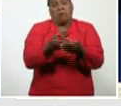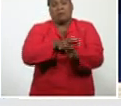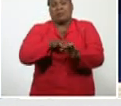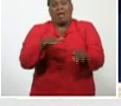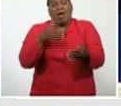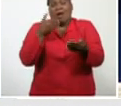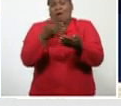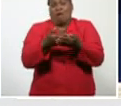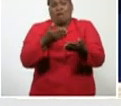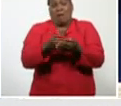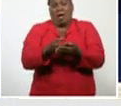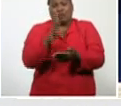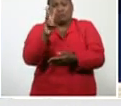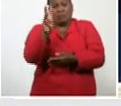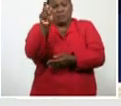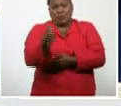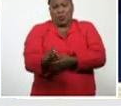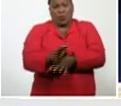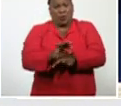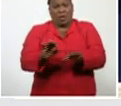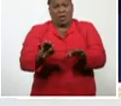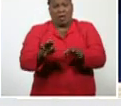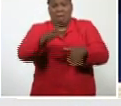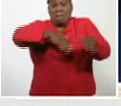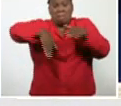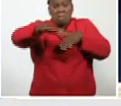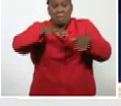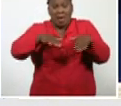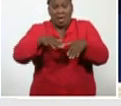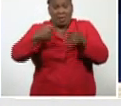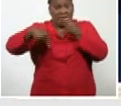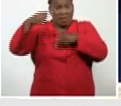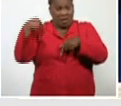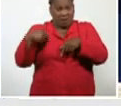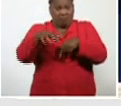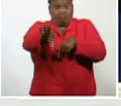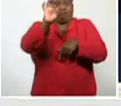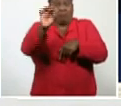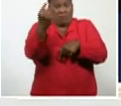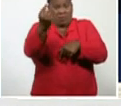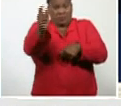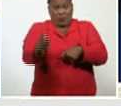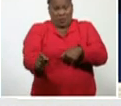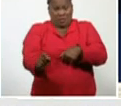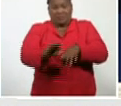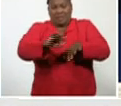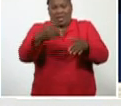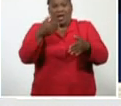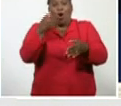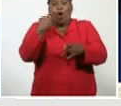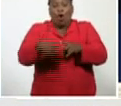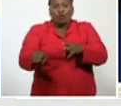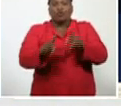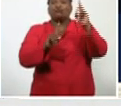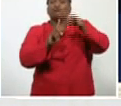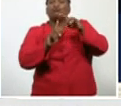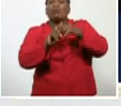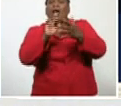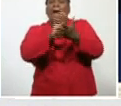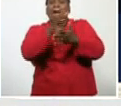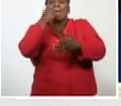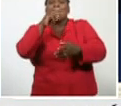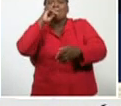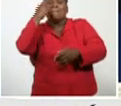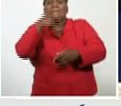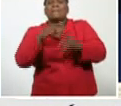tres casos, con el de playa, en el día de ayer, uno, de Manatí, y uno, de